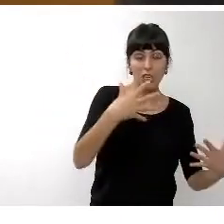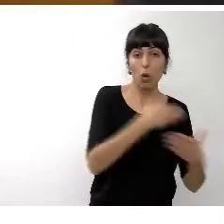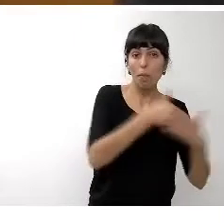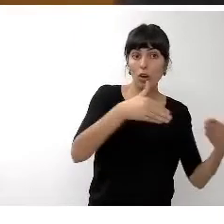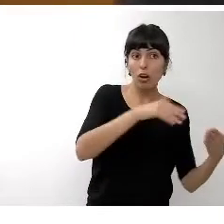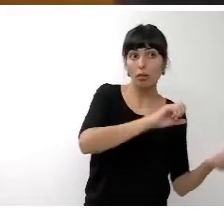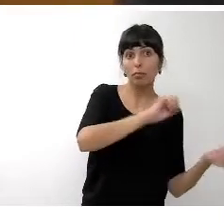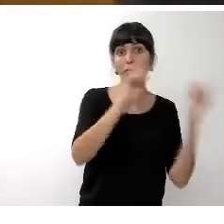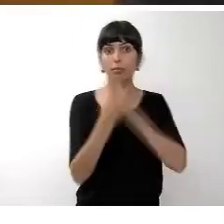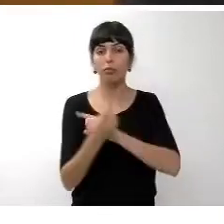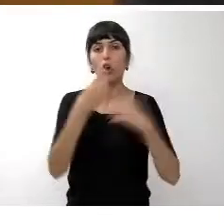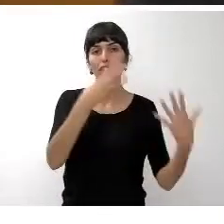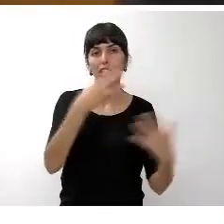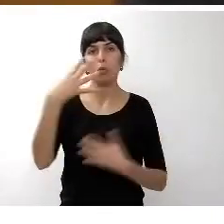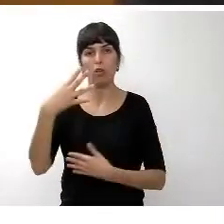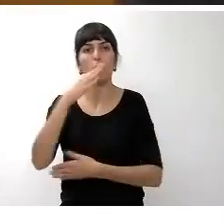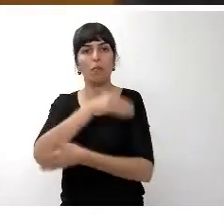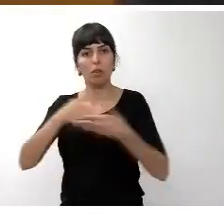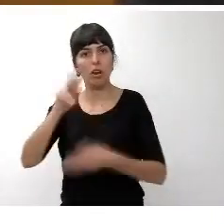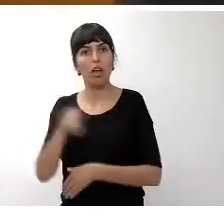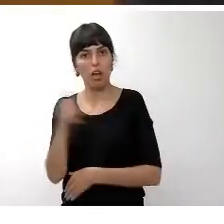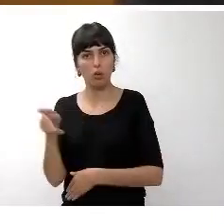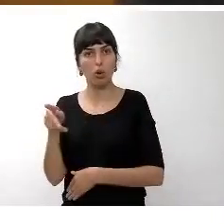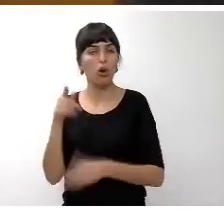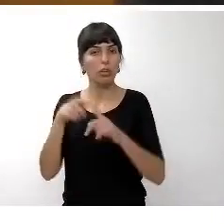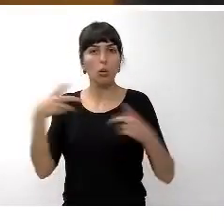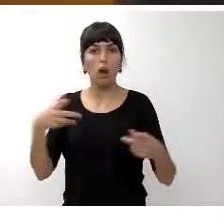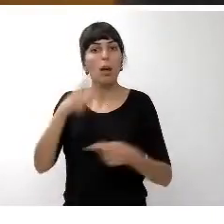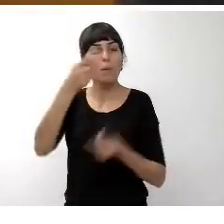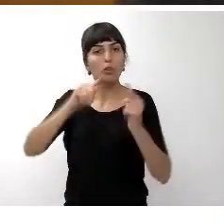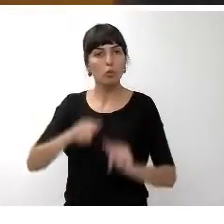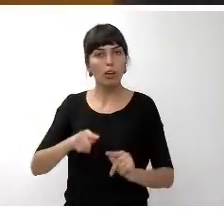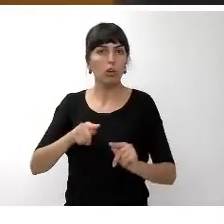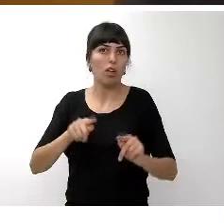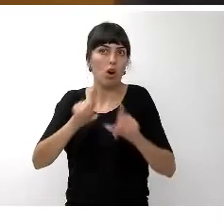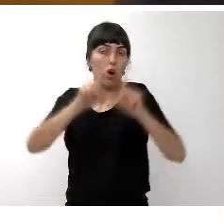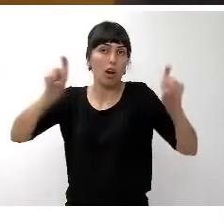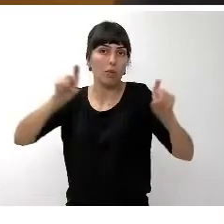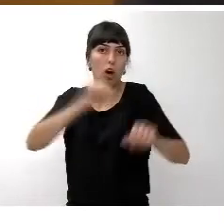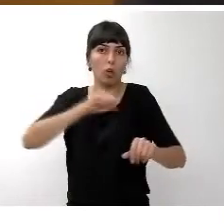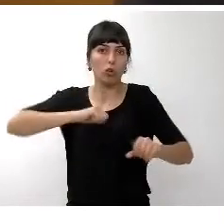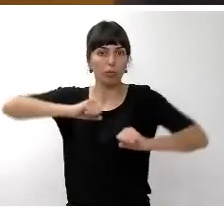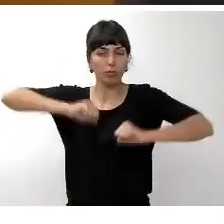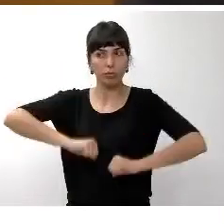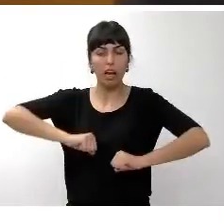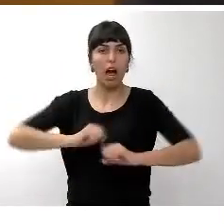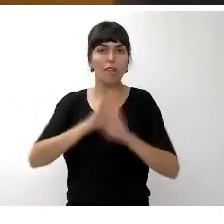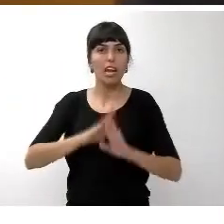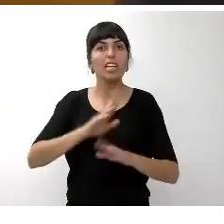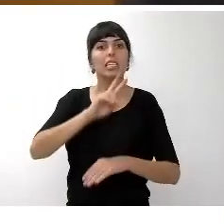84 millones de euros para conformar un presupuesto del organismo autónomo que supera los 125 millones de euros